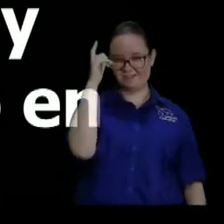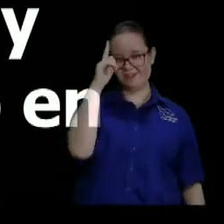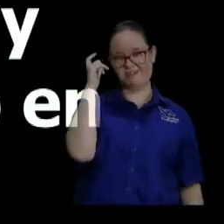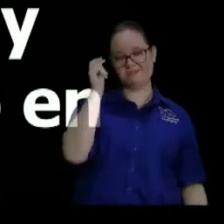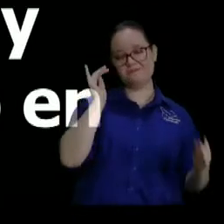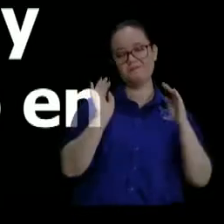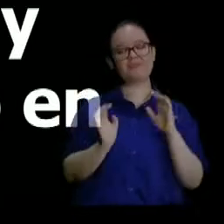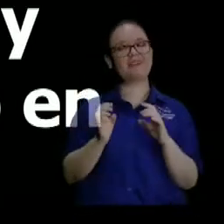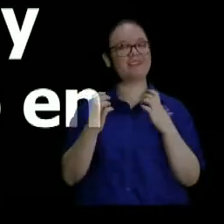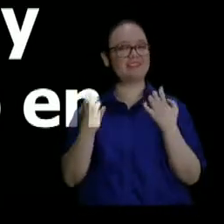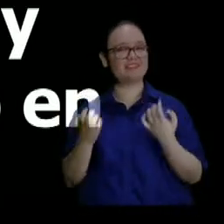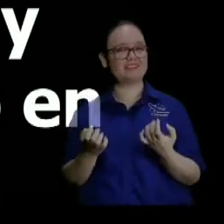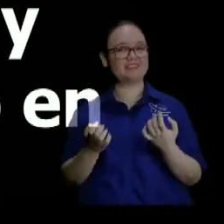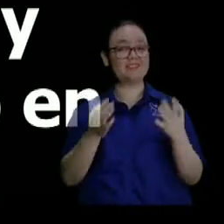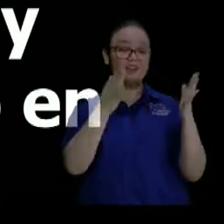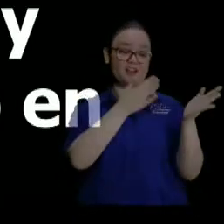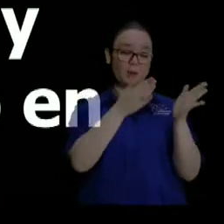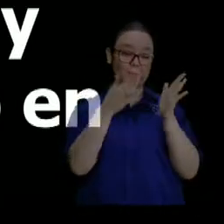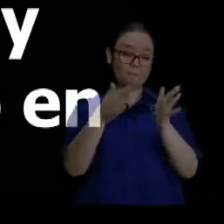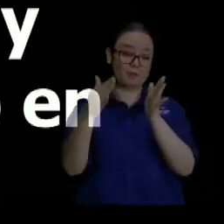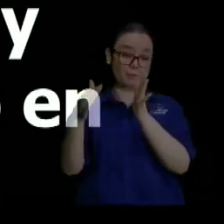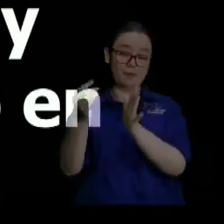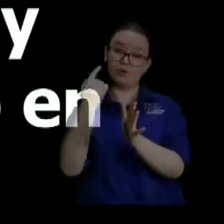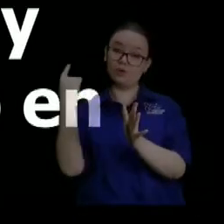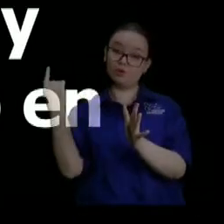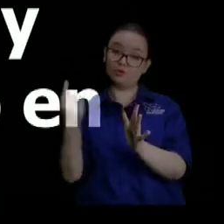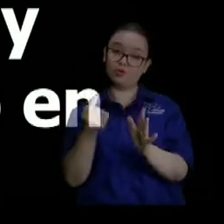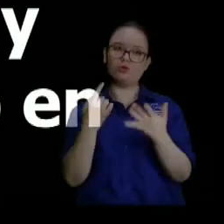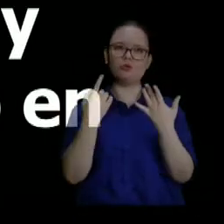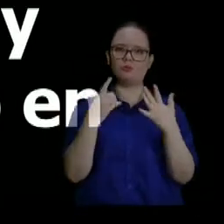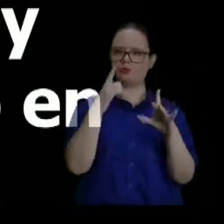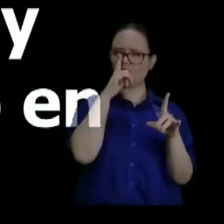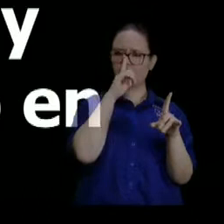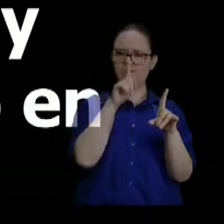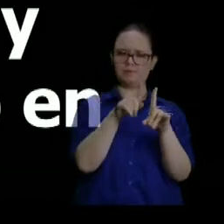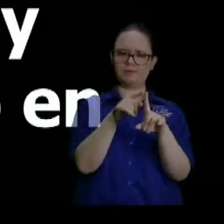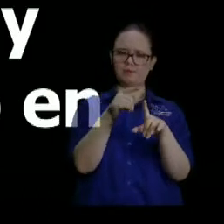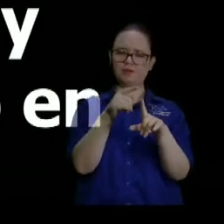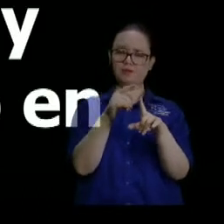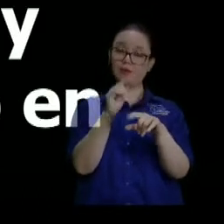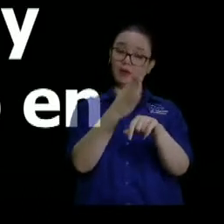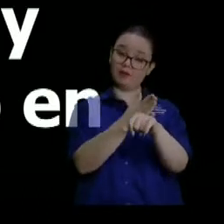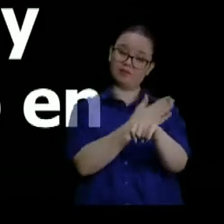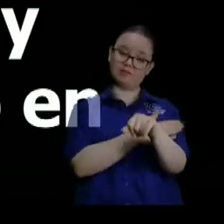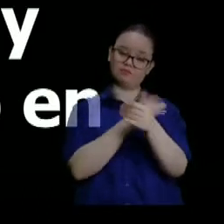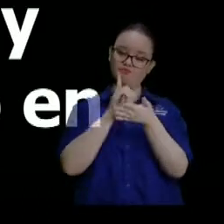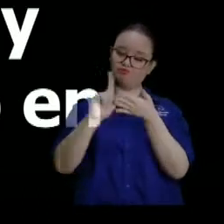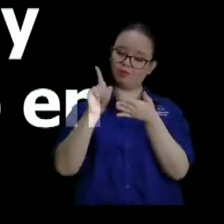O sea, dejó preparado todo, pero los purifiqué, dice, de todo lo extranjero.